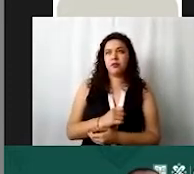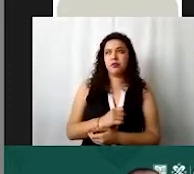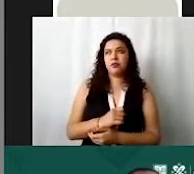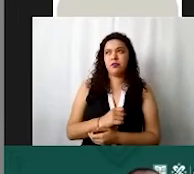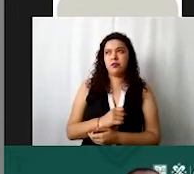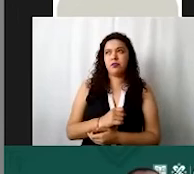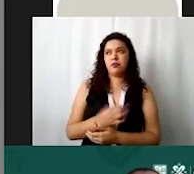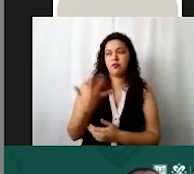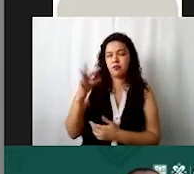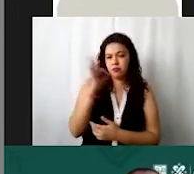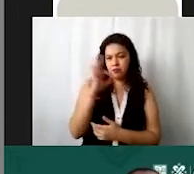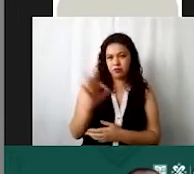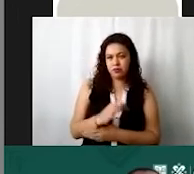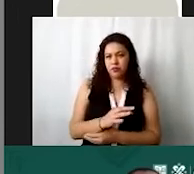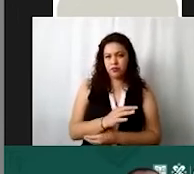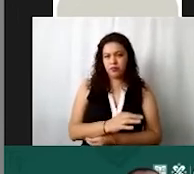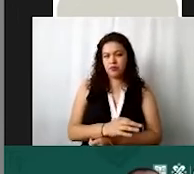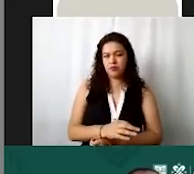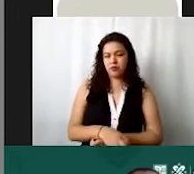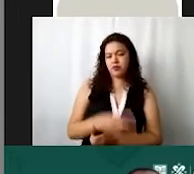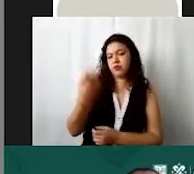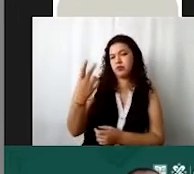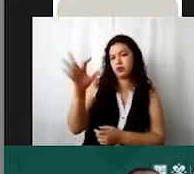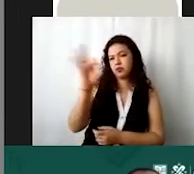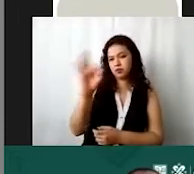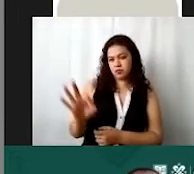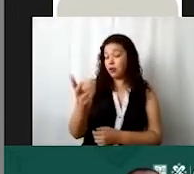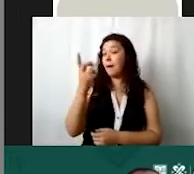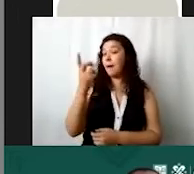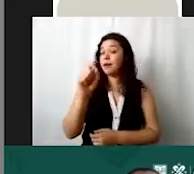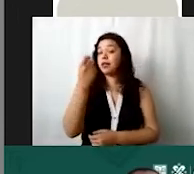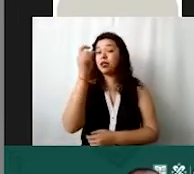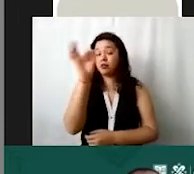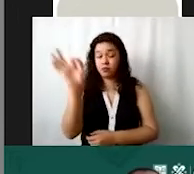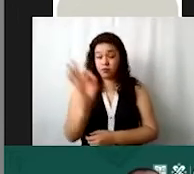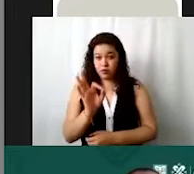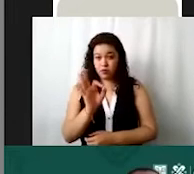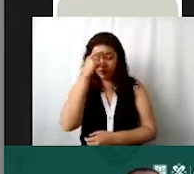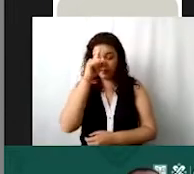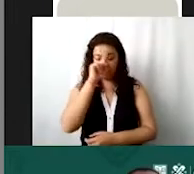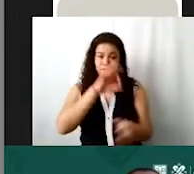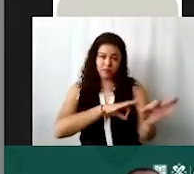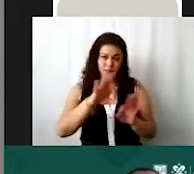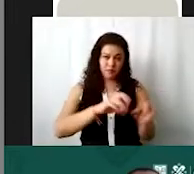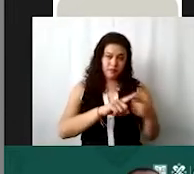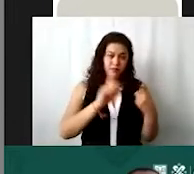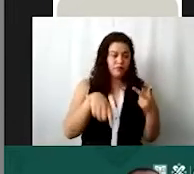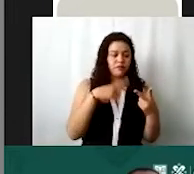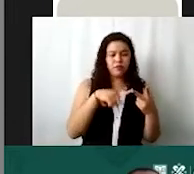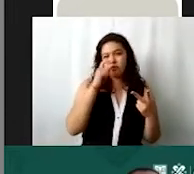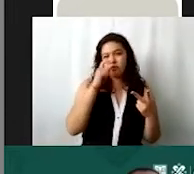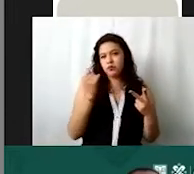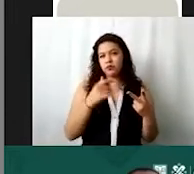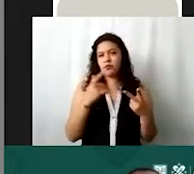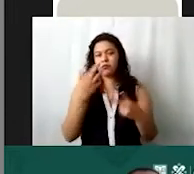50% bueno no sé aquí un 20% acá para asesorías laborales ¿no? pero también tienen el inmueble que